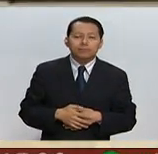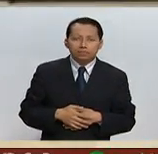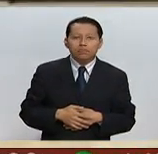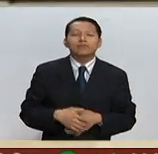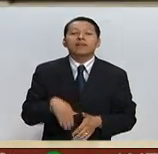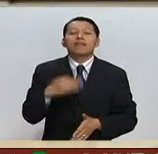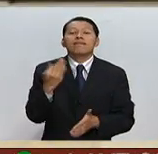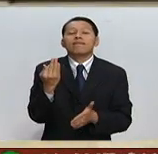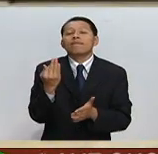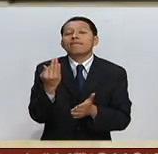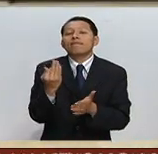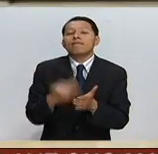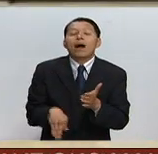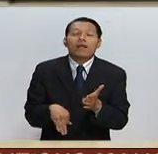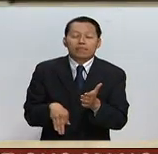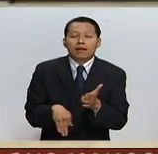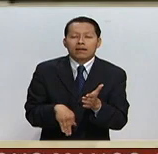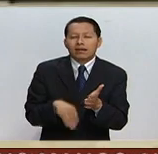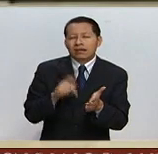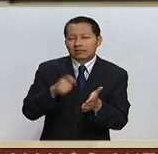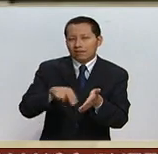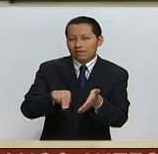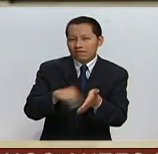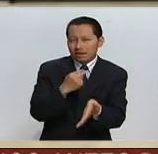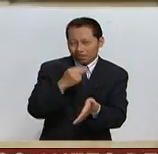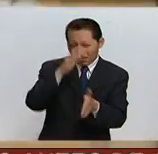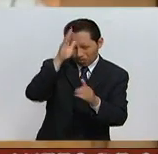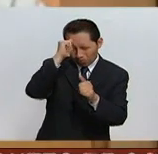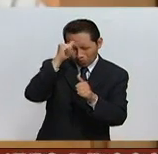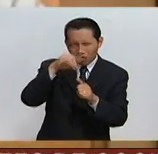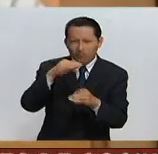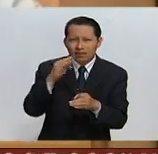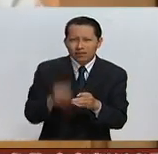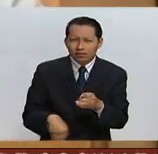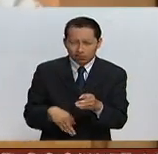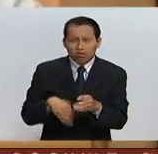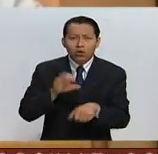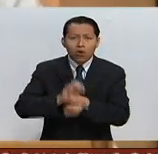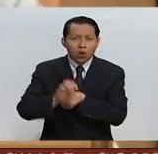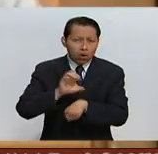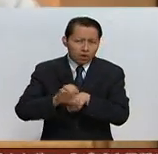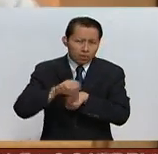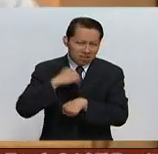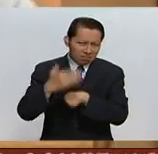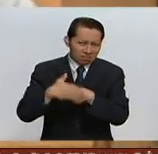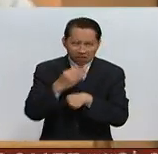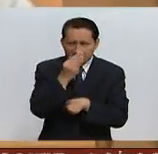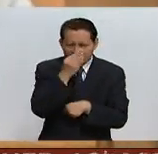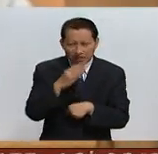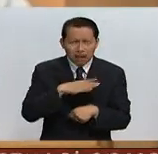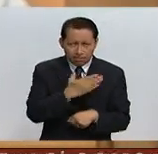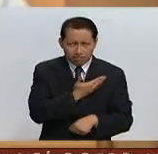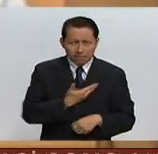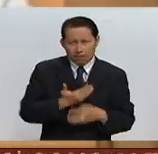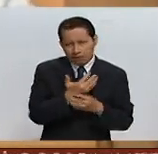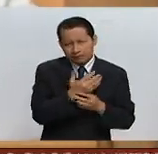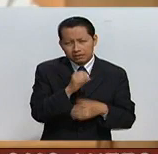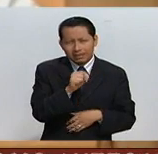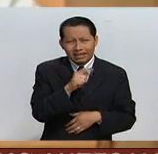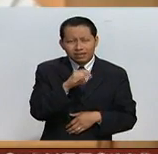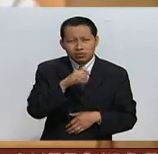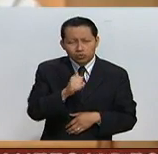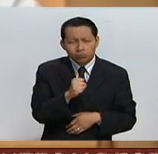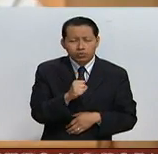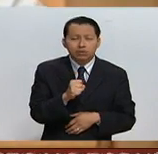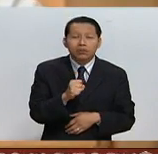cereza en el pastel, es decir, la firma del acuerdo final que se realizará en Colombia lo antes posible. Así lo aseguró el presidente Santos. Dijo que